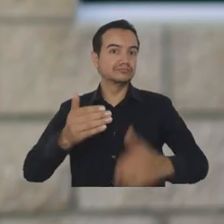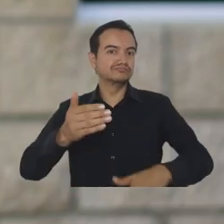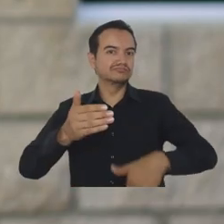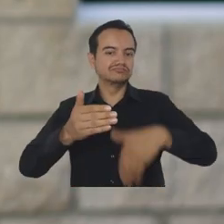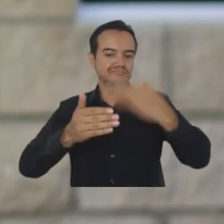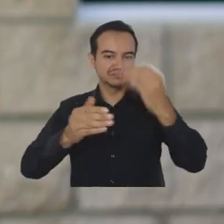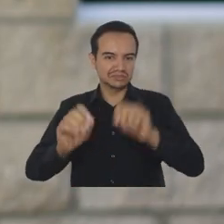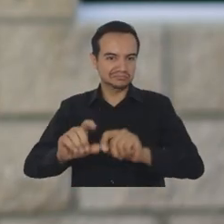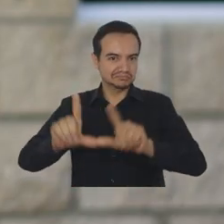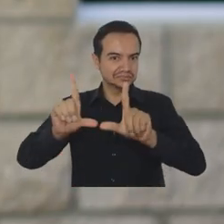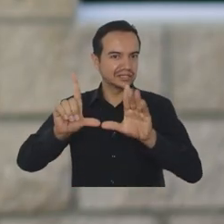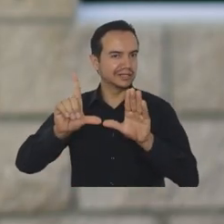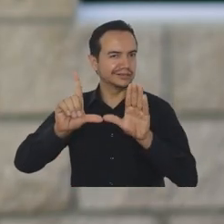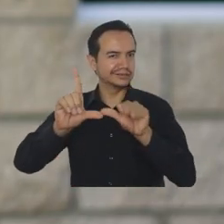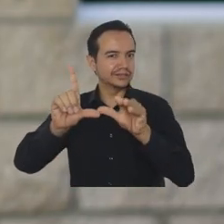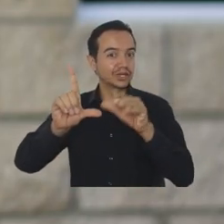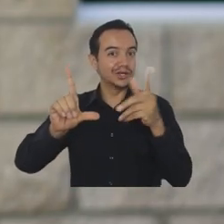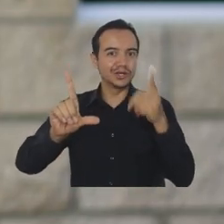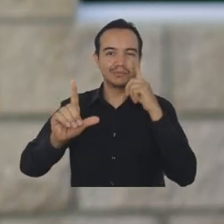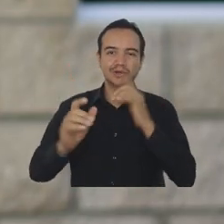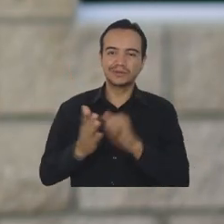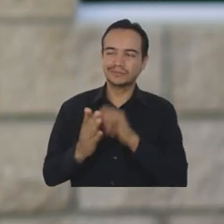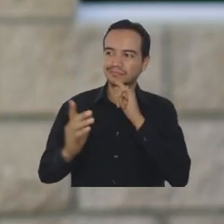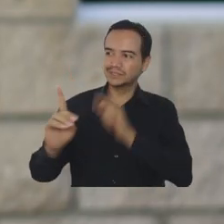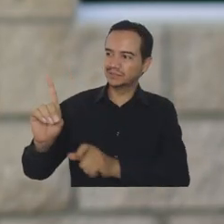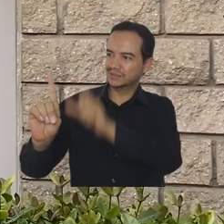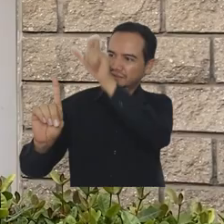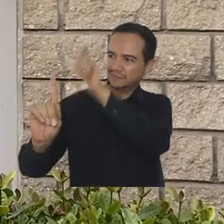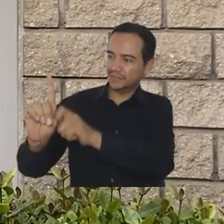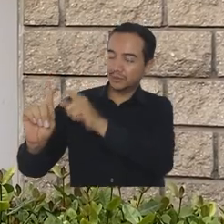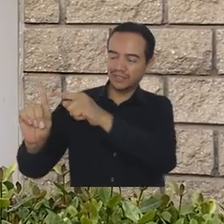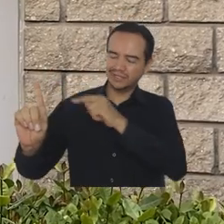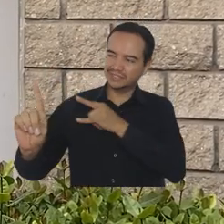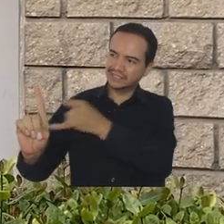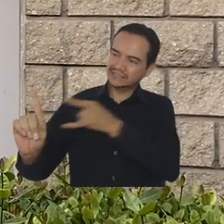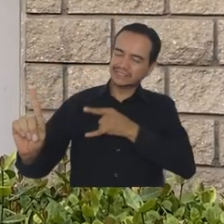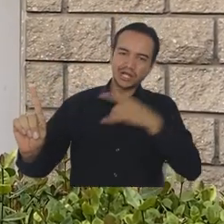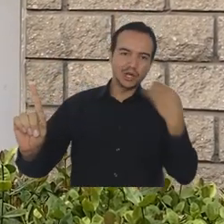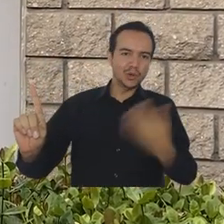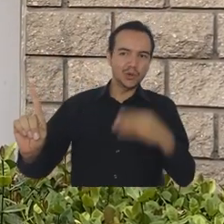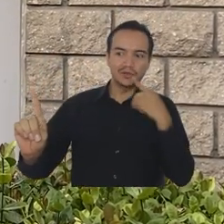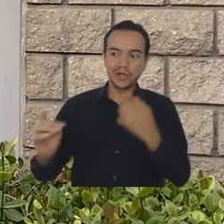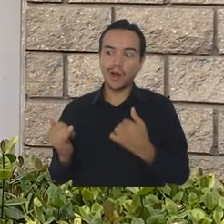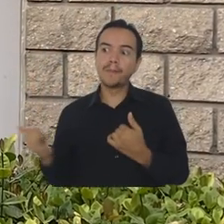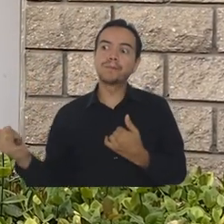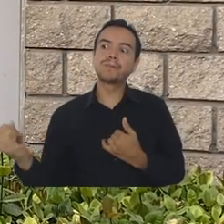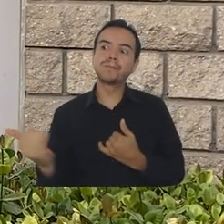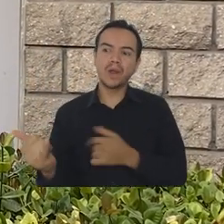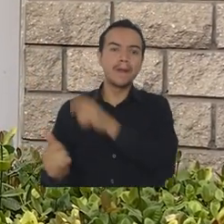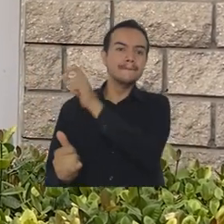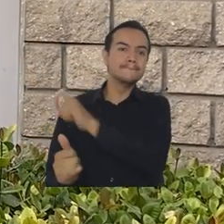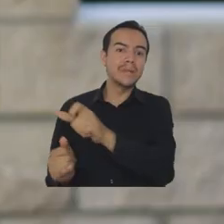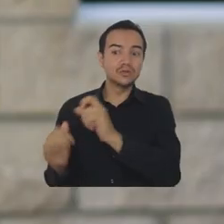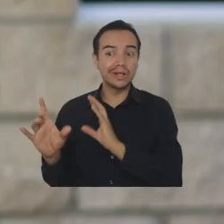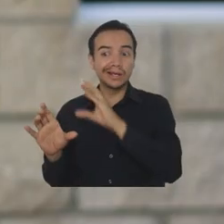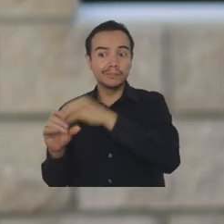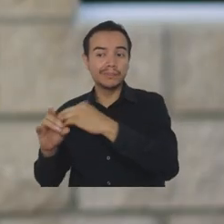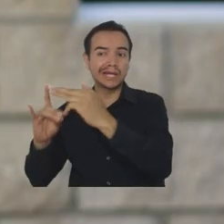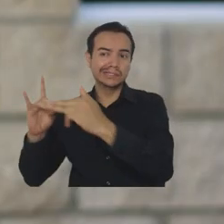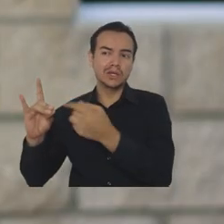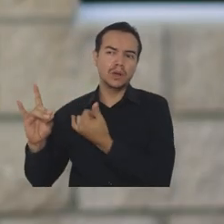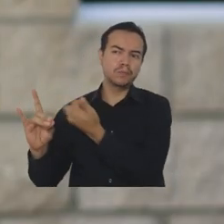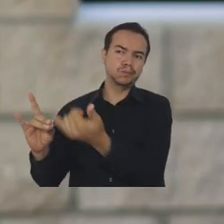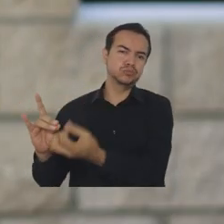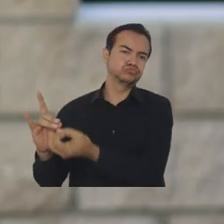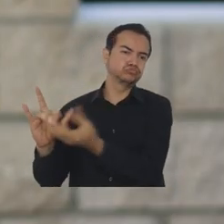Iniciamos esta emisión del Campus TV con una nueva historia inspiradora. De esas que habitan en el corazón de nuestra Universidad del Magdalena y que